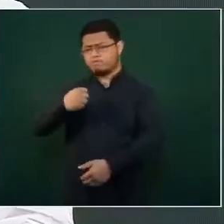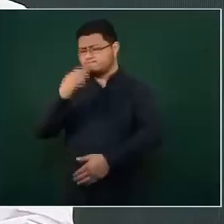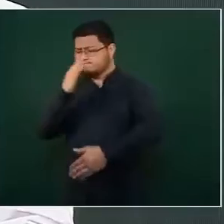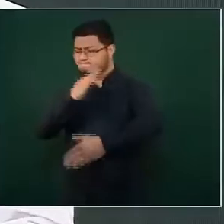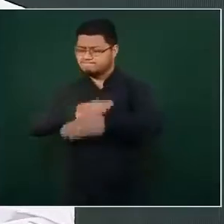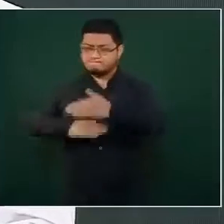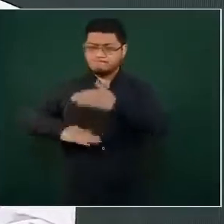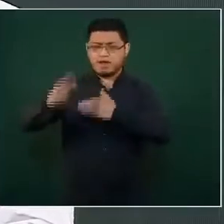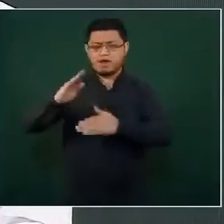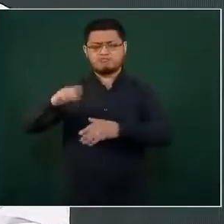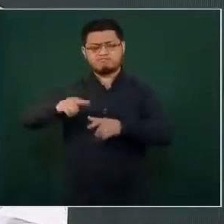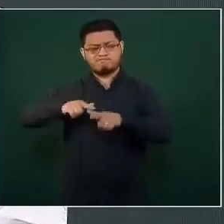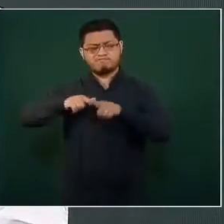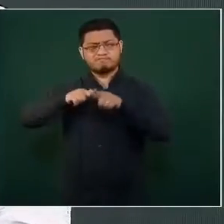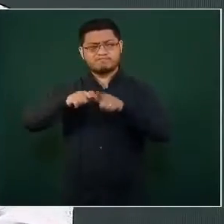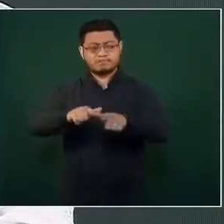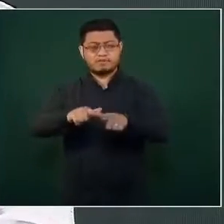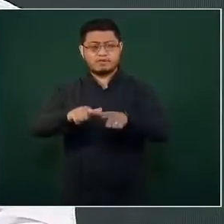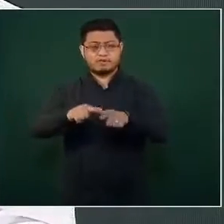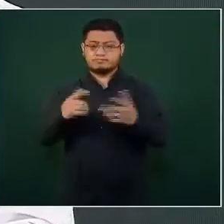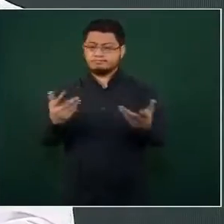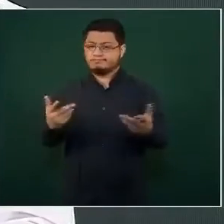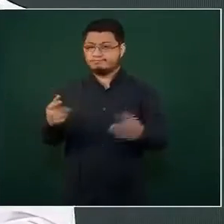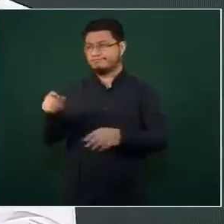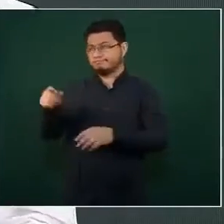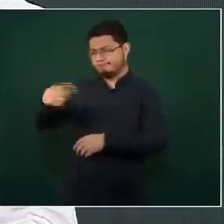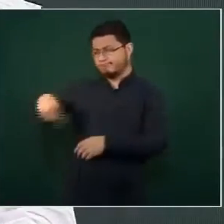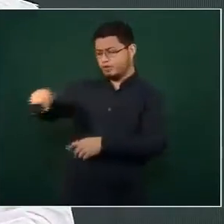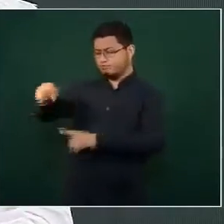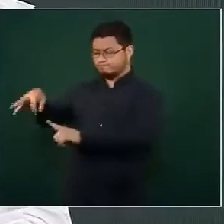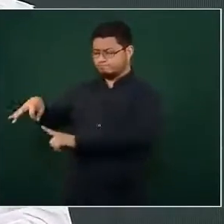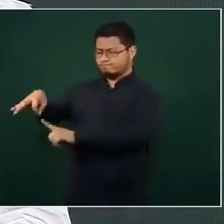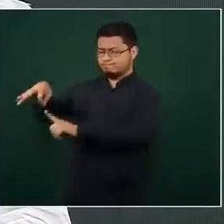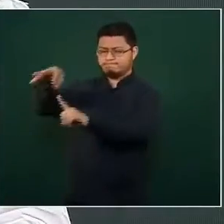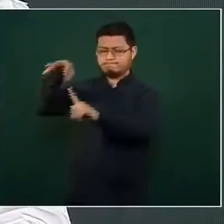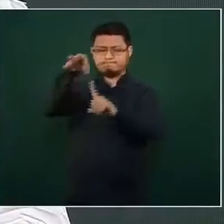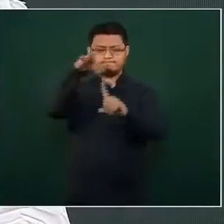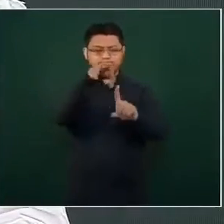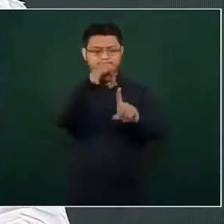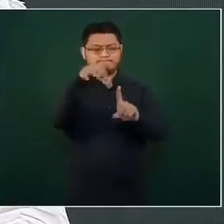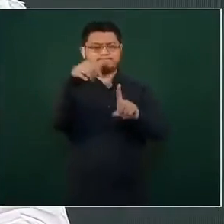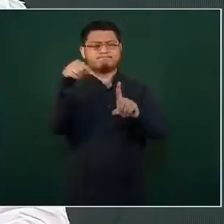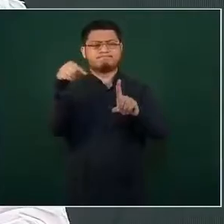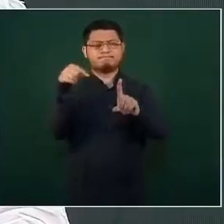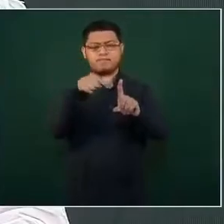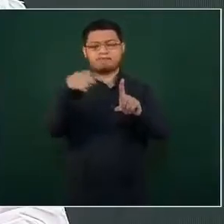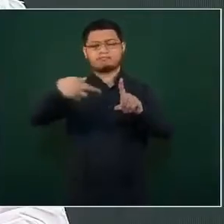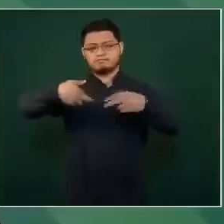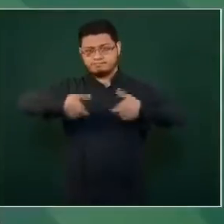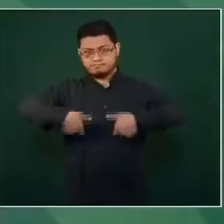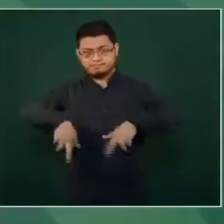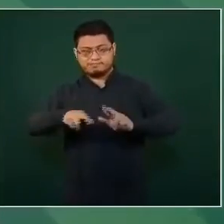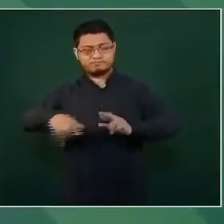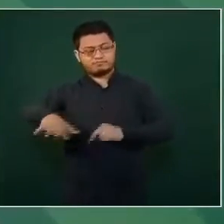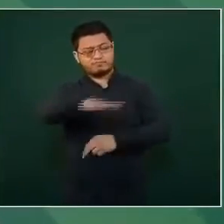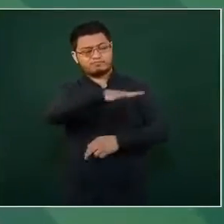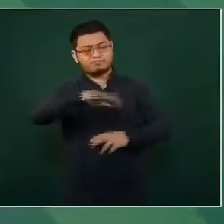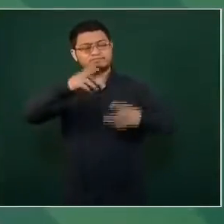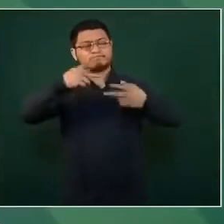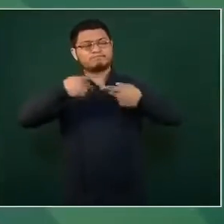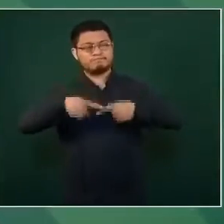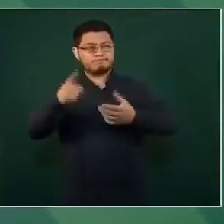otros. Entonces, en representación de todos los trabajadores del sector salud,